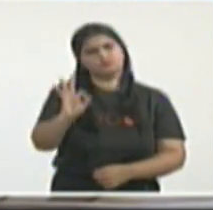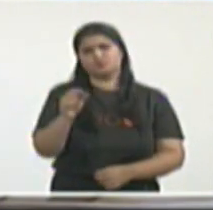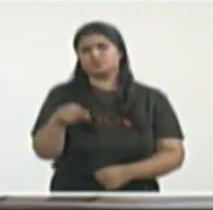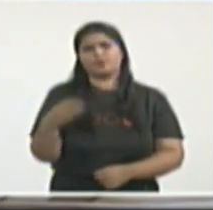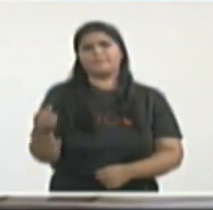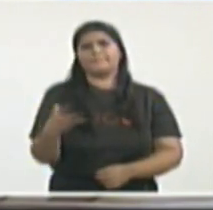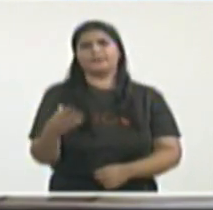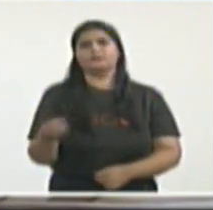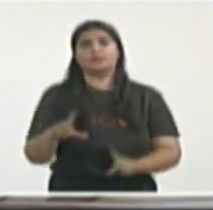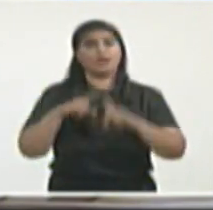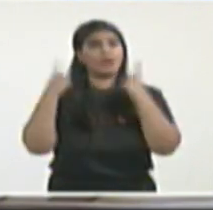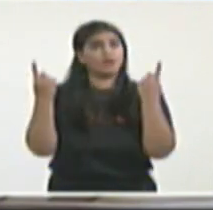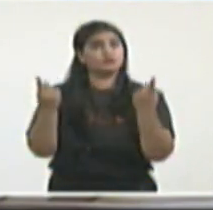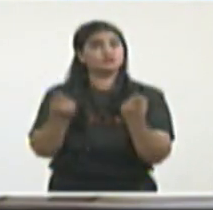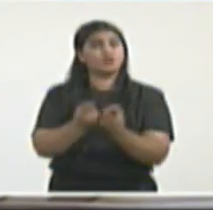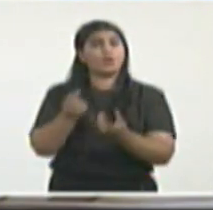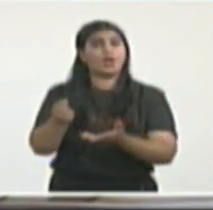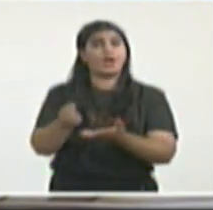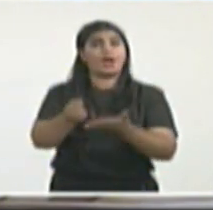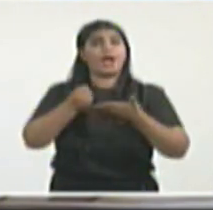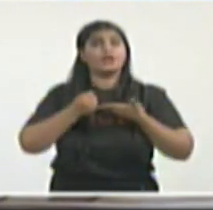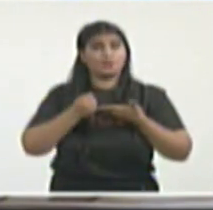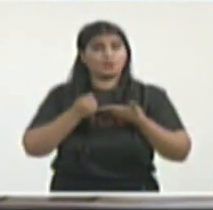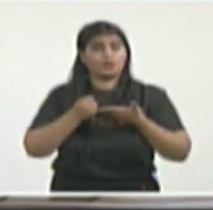en este sentido.